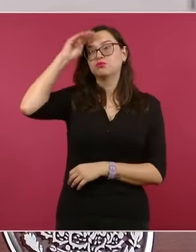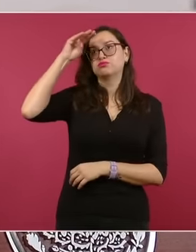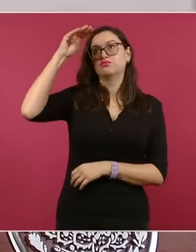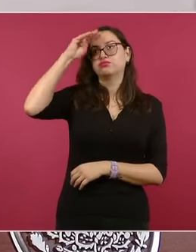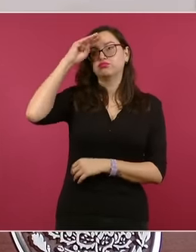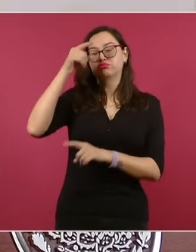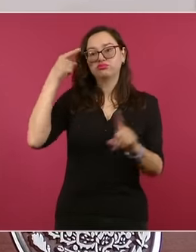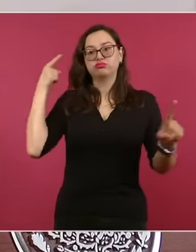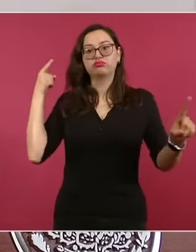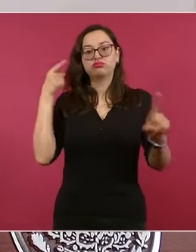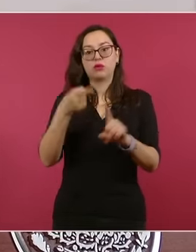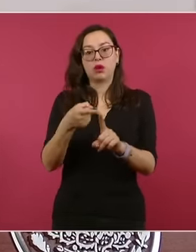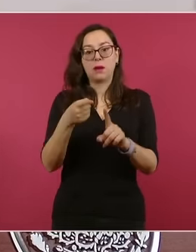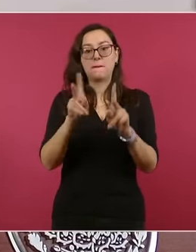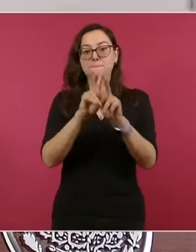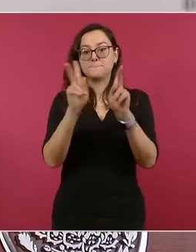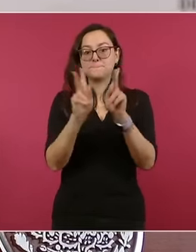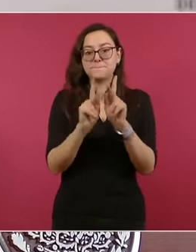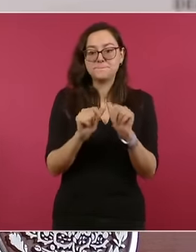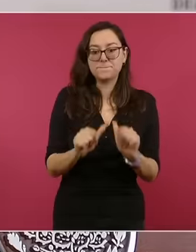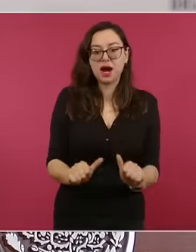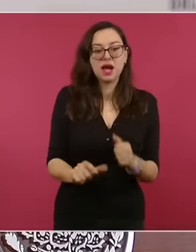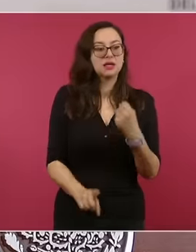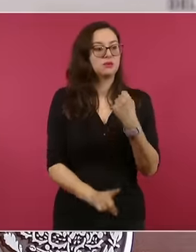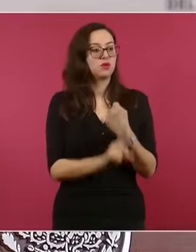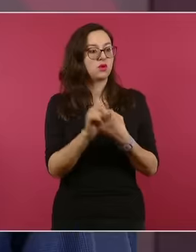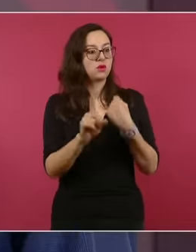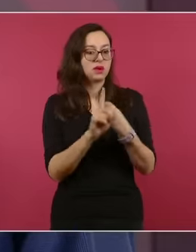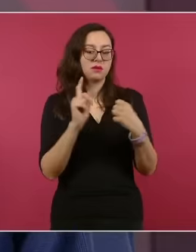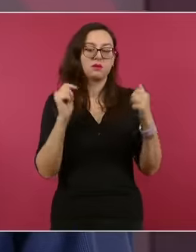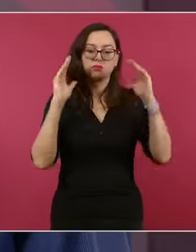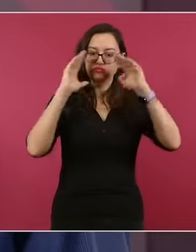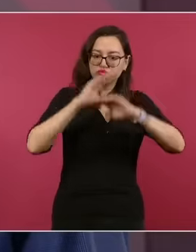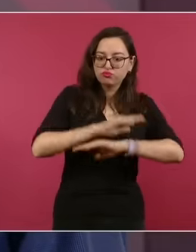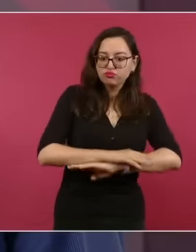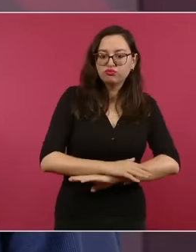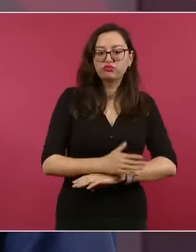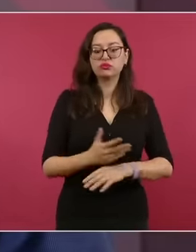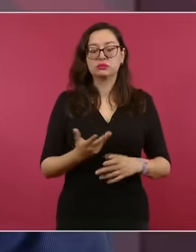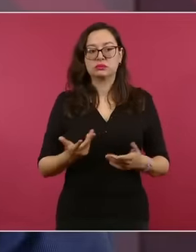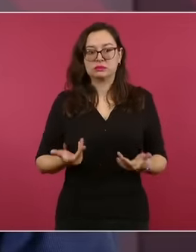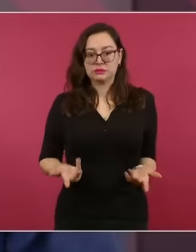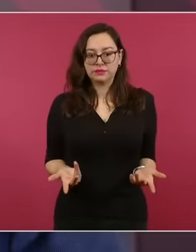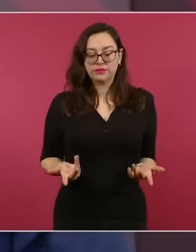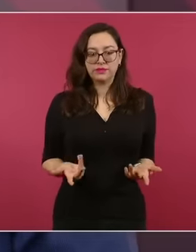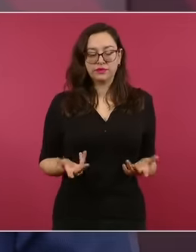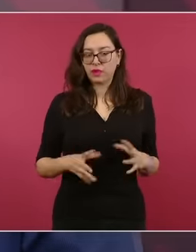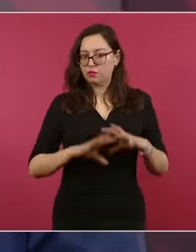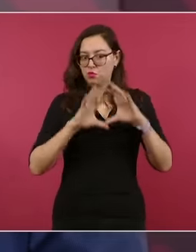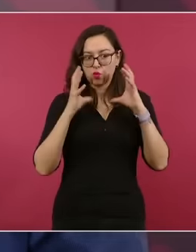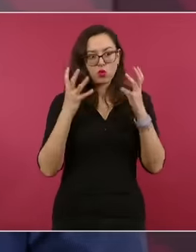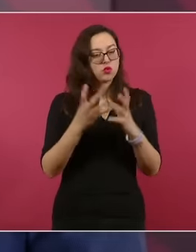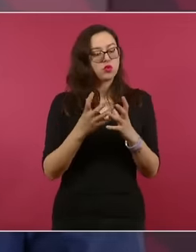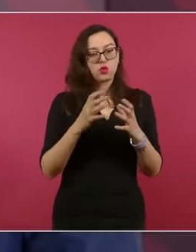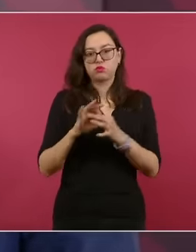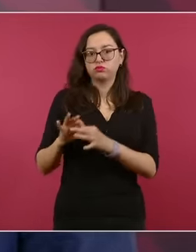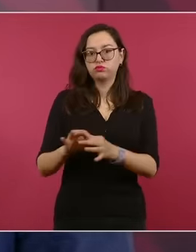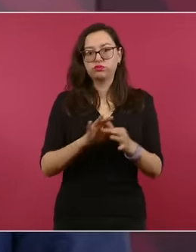controversias. Y esto atañe a todos los países, a todos los pueblos del mundo.